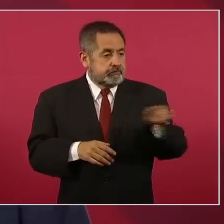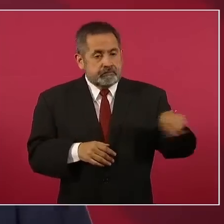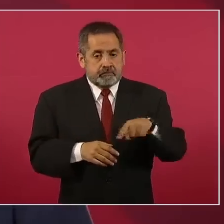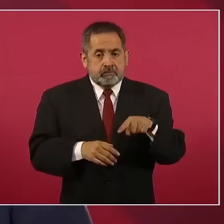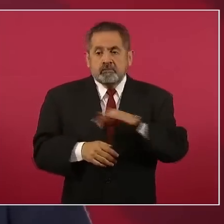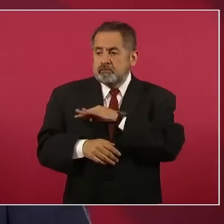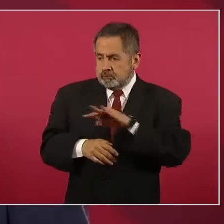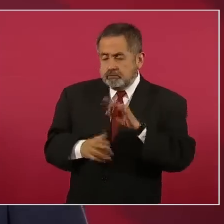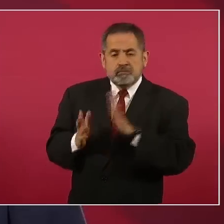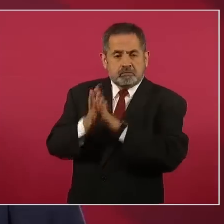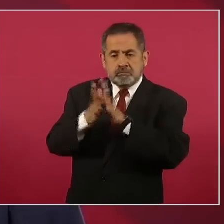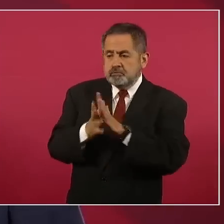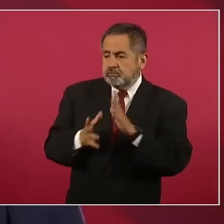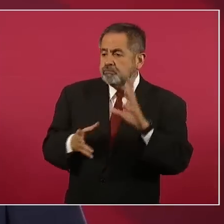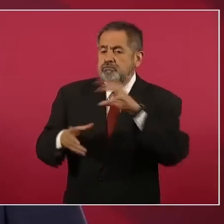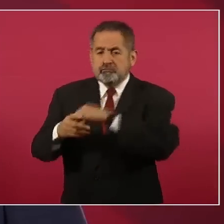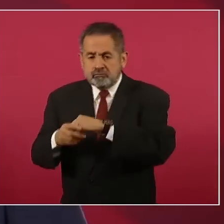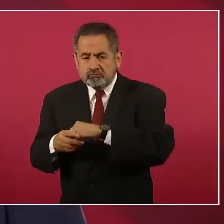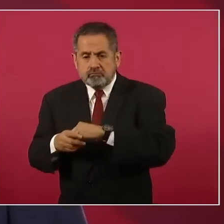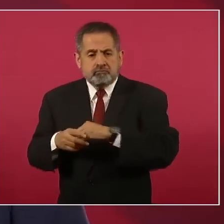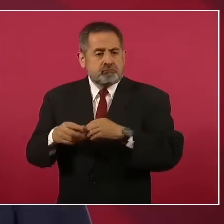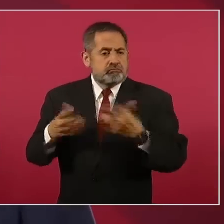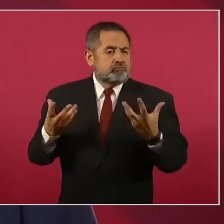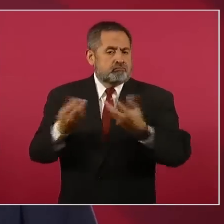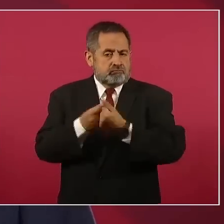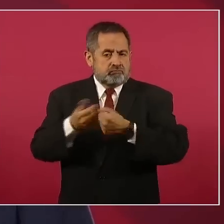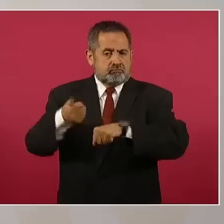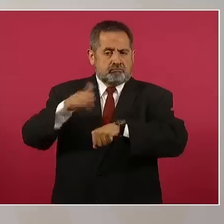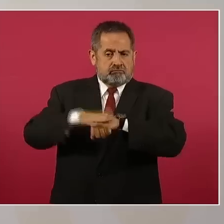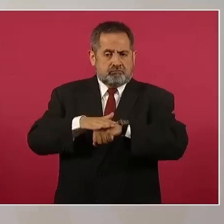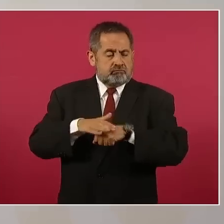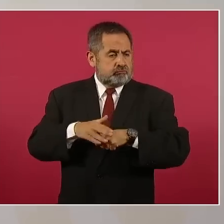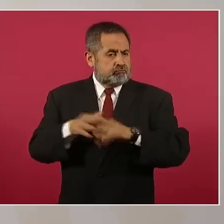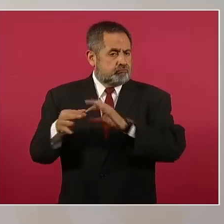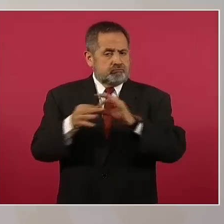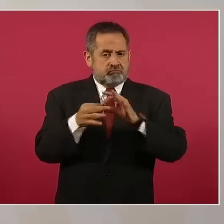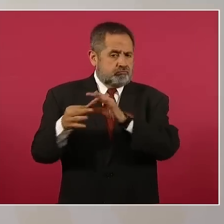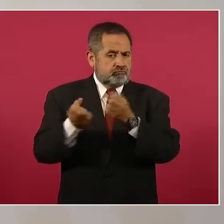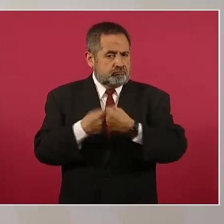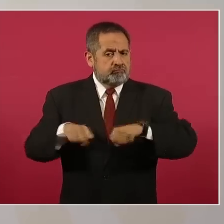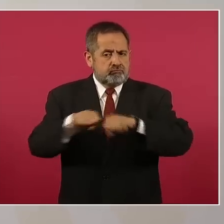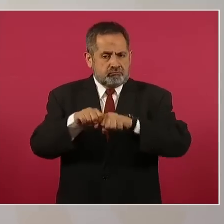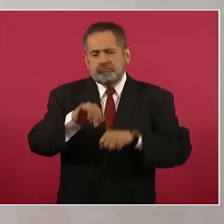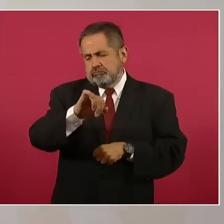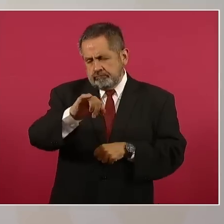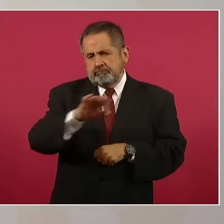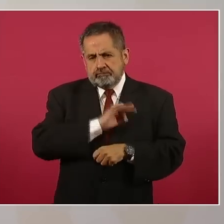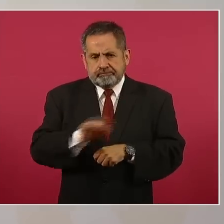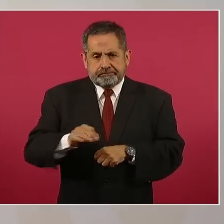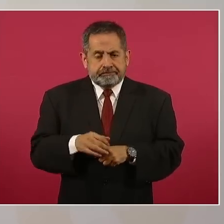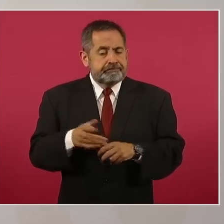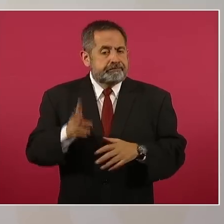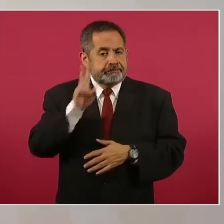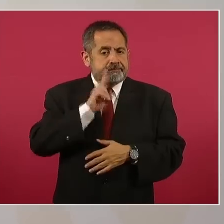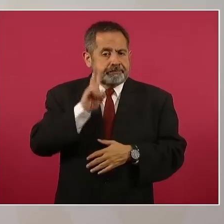también participar en la administración. Y se busca utilizar